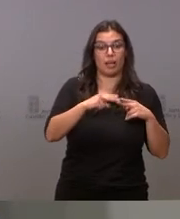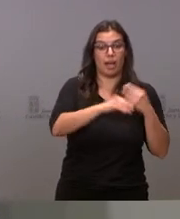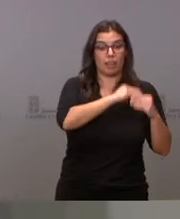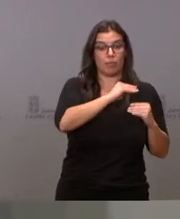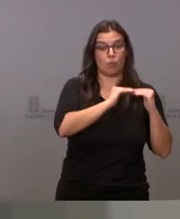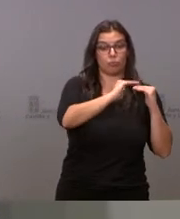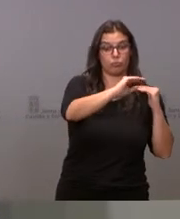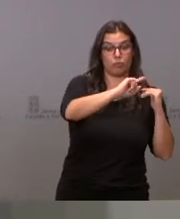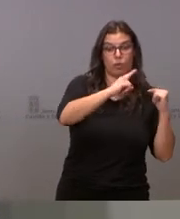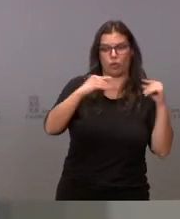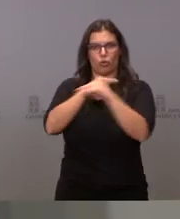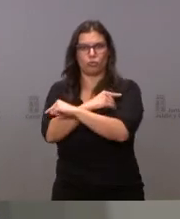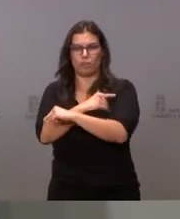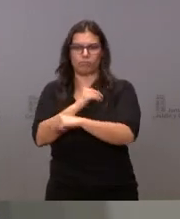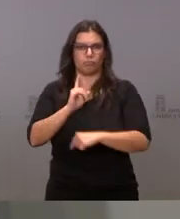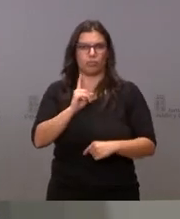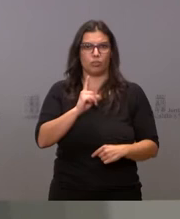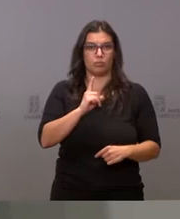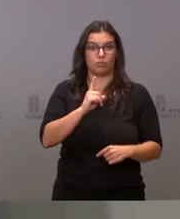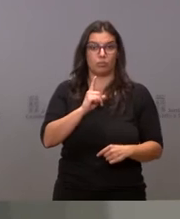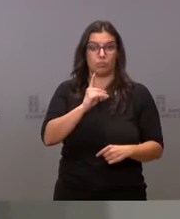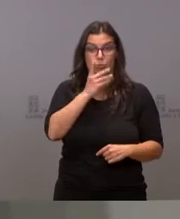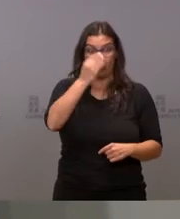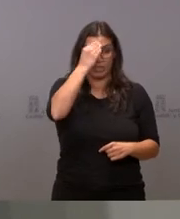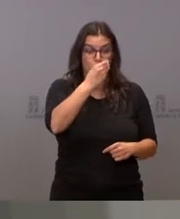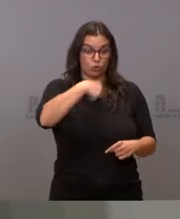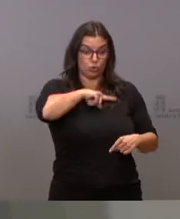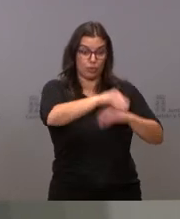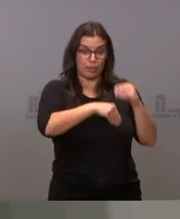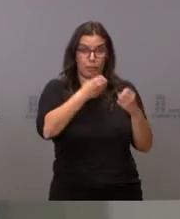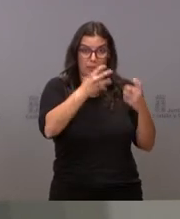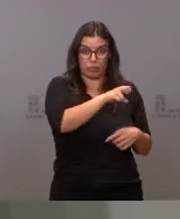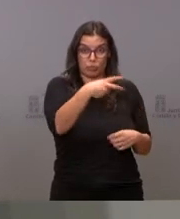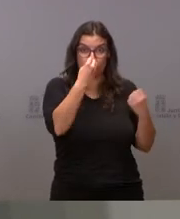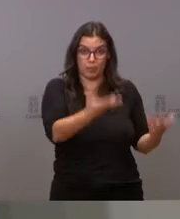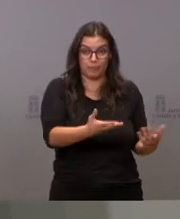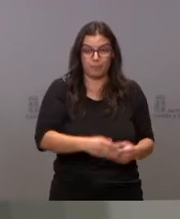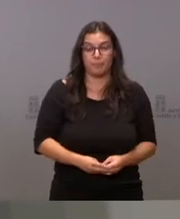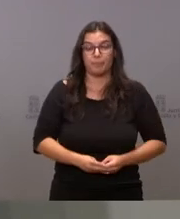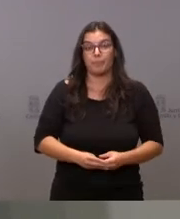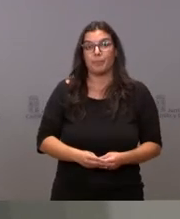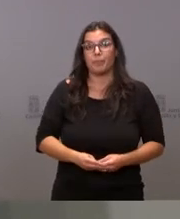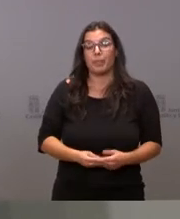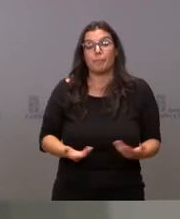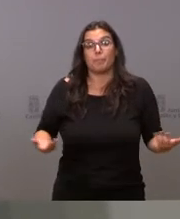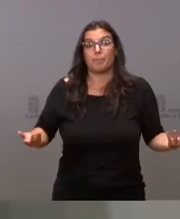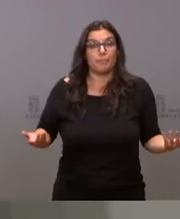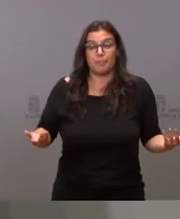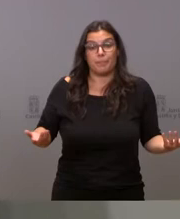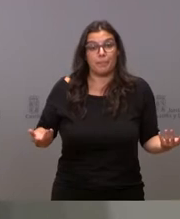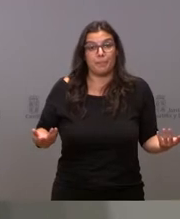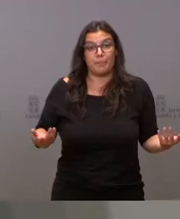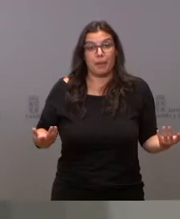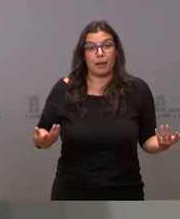a la que entendemos. Está dando buenos resultados. Pero no es un asunto que